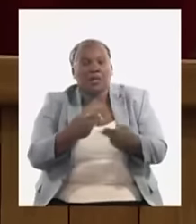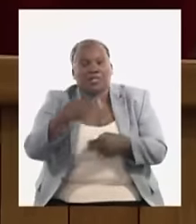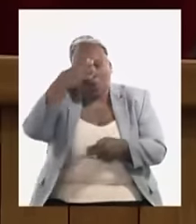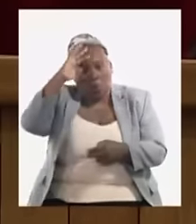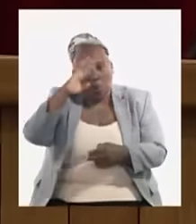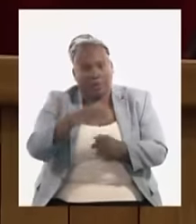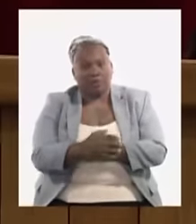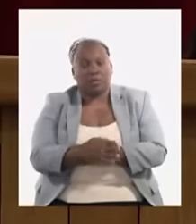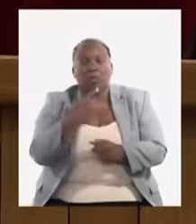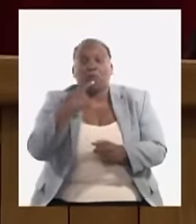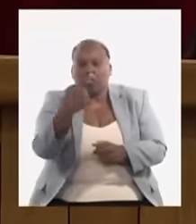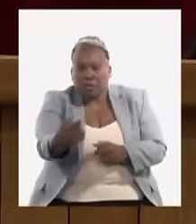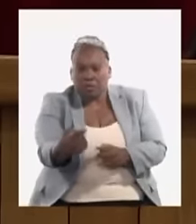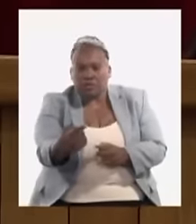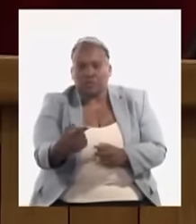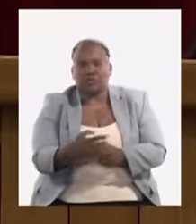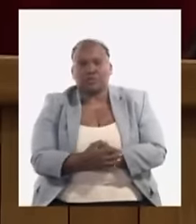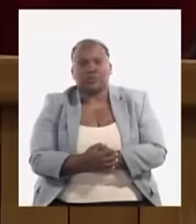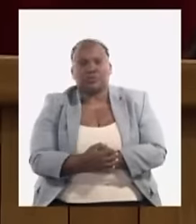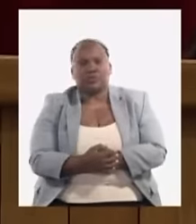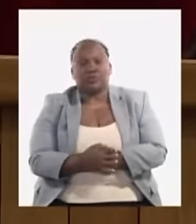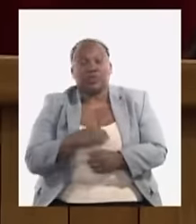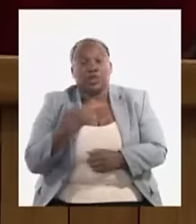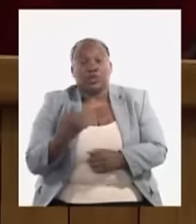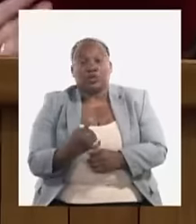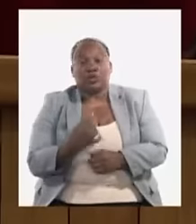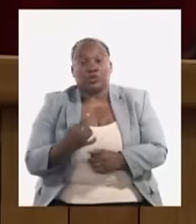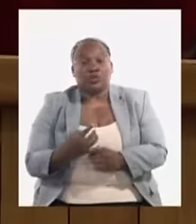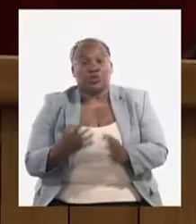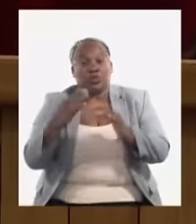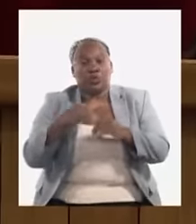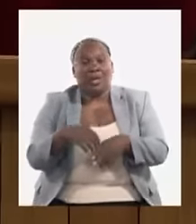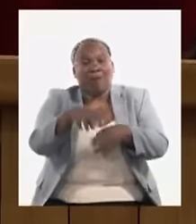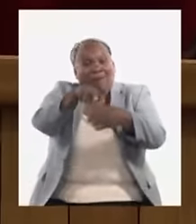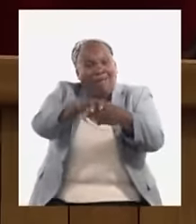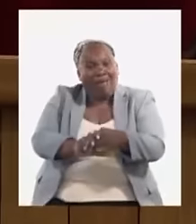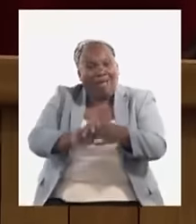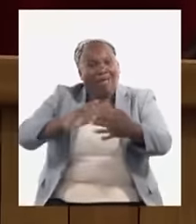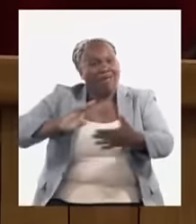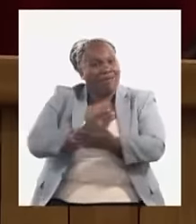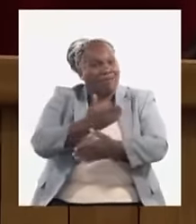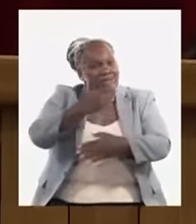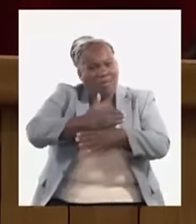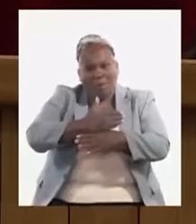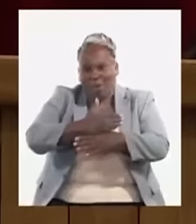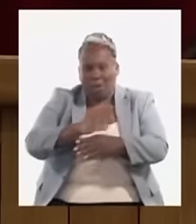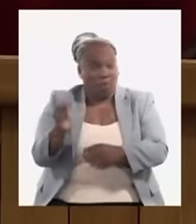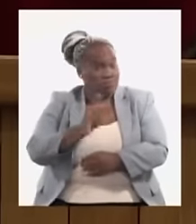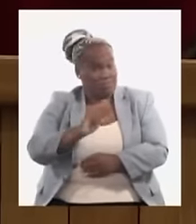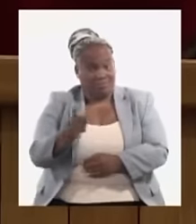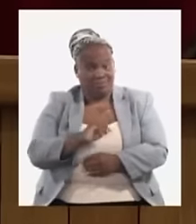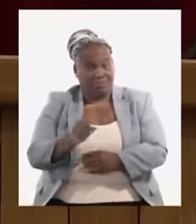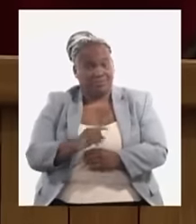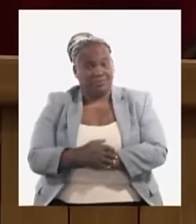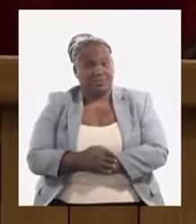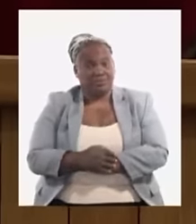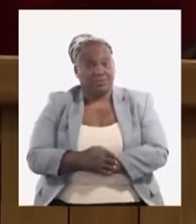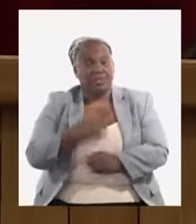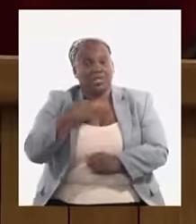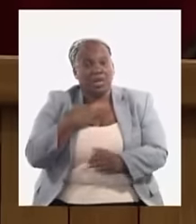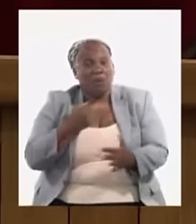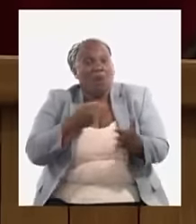sin el bloqueo. Pero nosotros no estamos sentados esperando que quiten el bloqueo. Y tenemos que